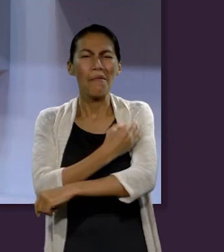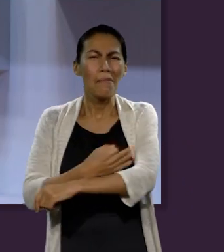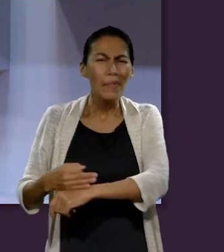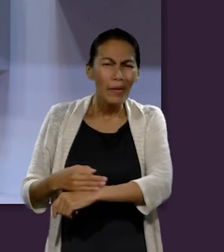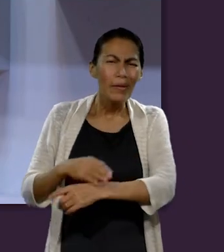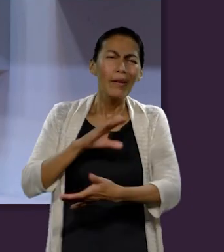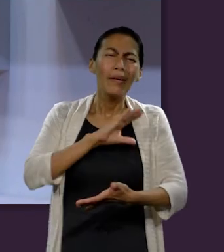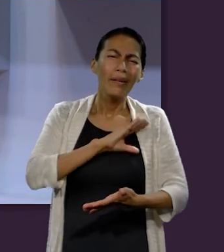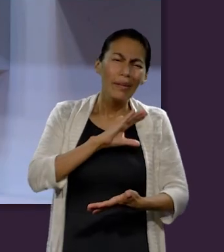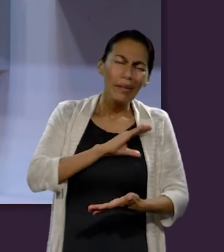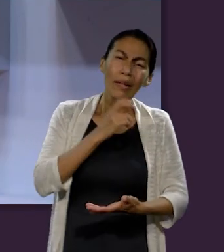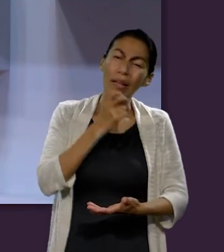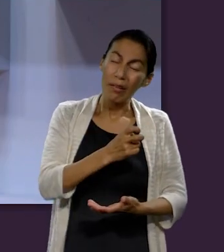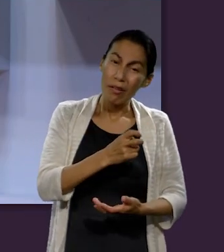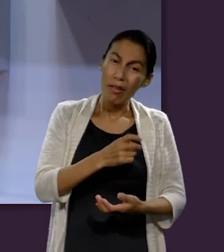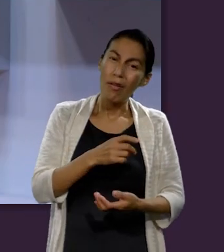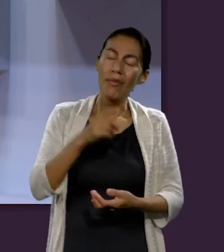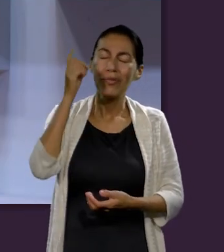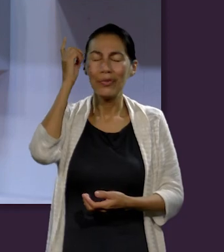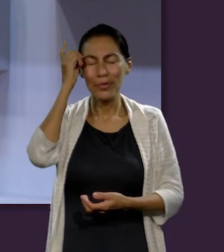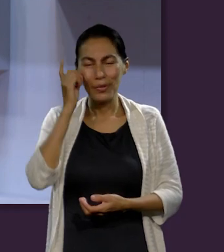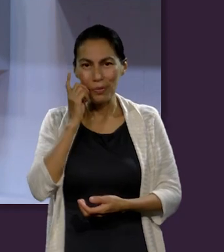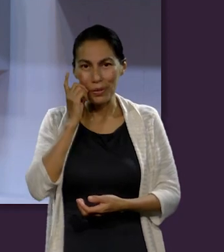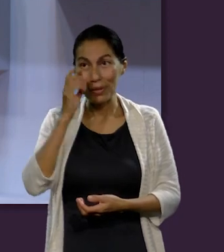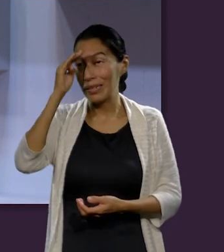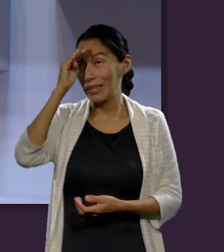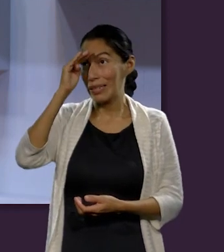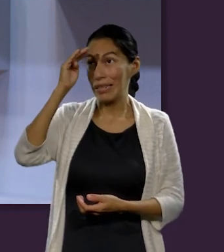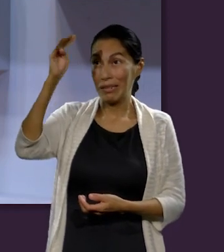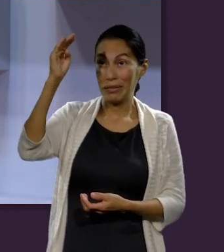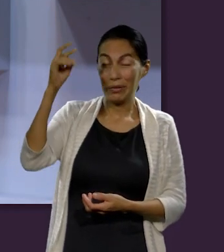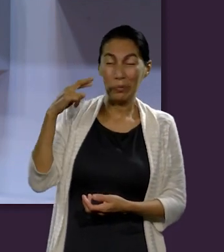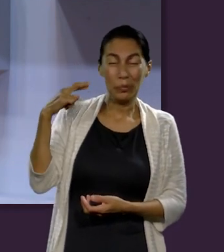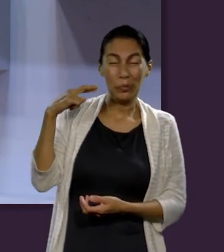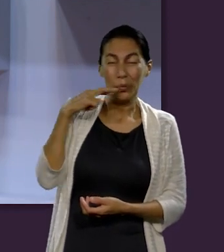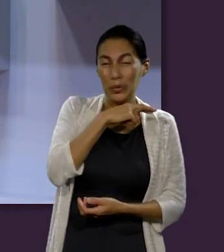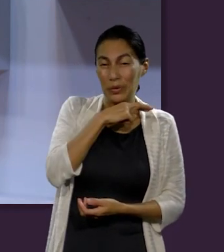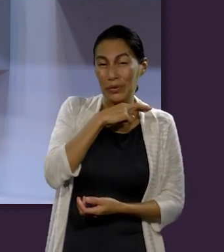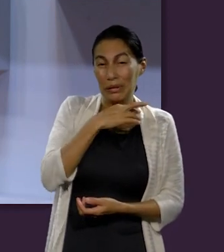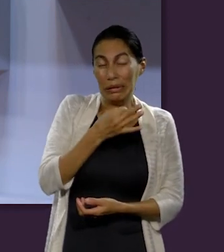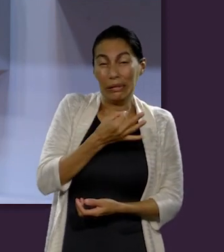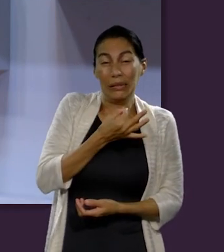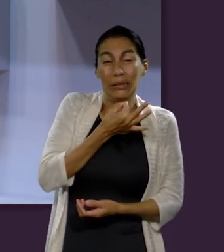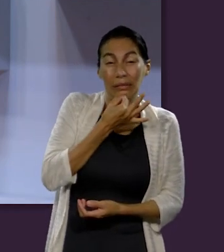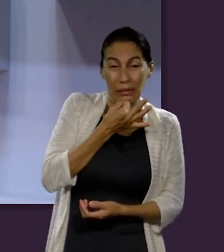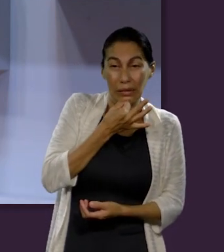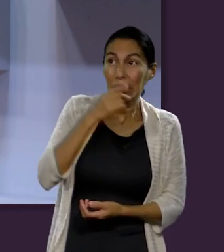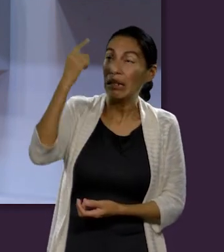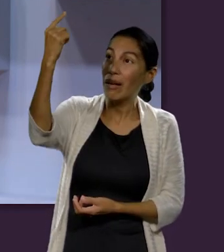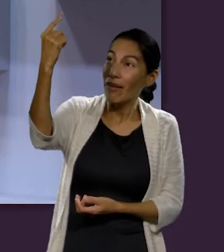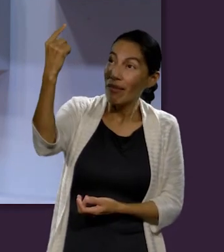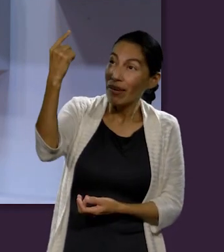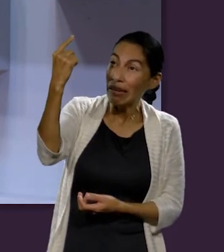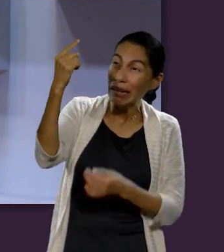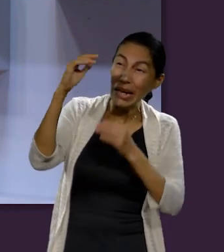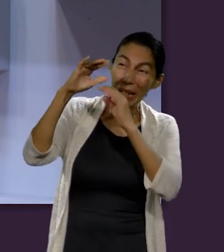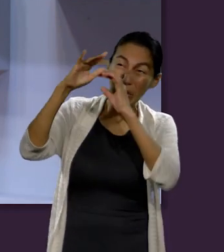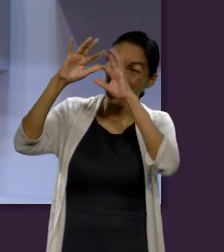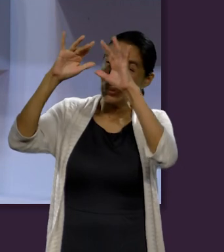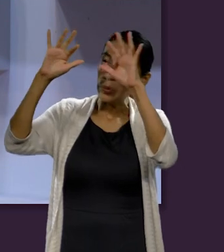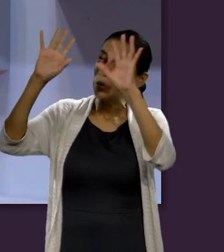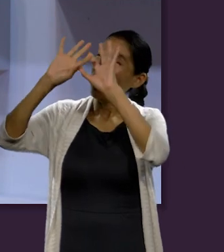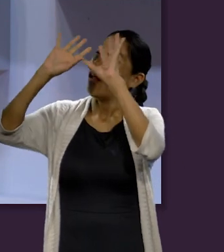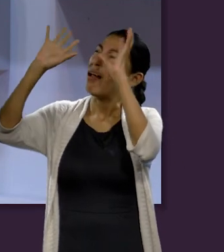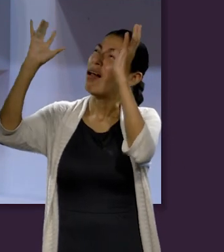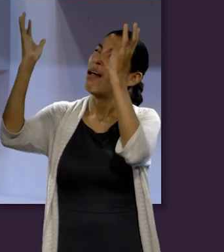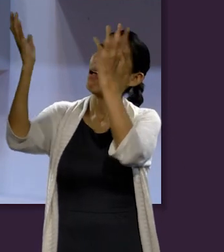nuestros seres amados duermen y el Señor muy pronto cuando menos lo esperemos él